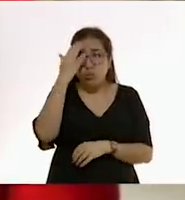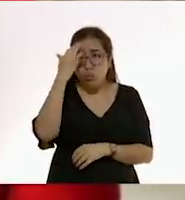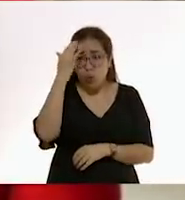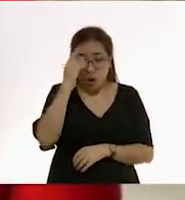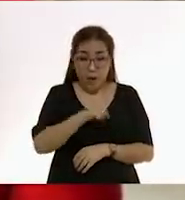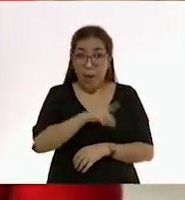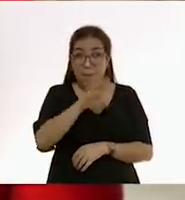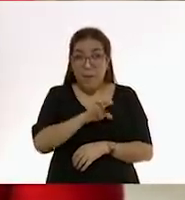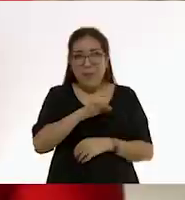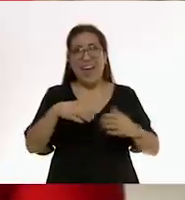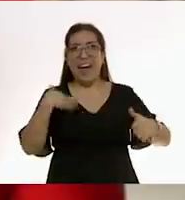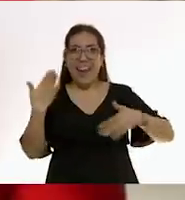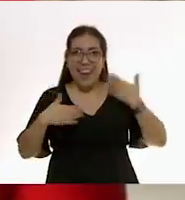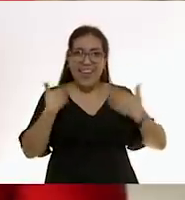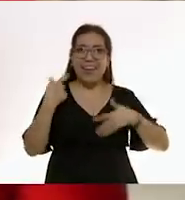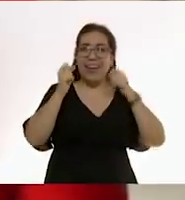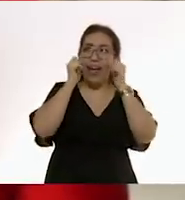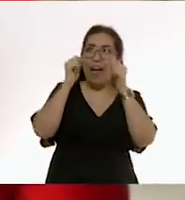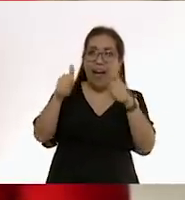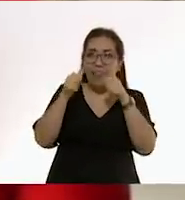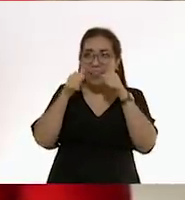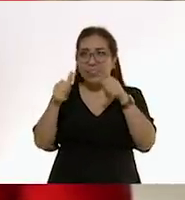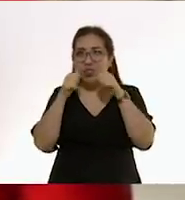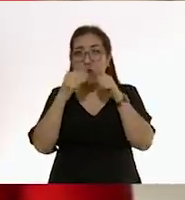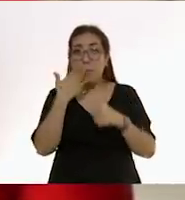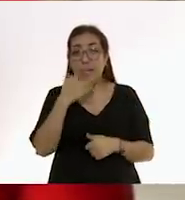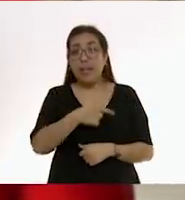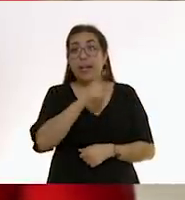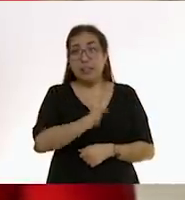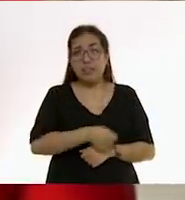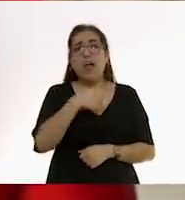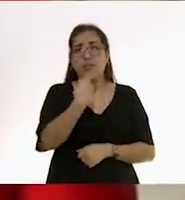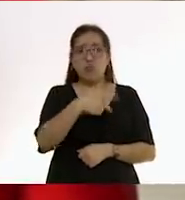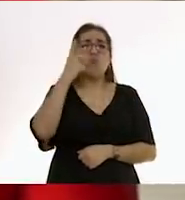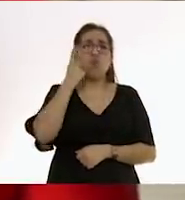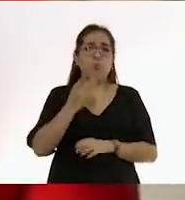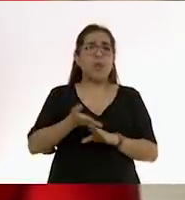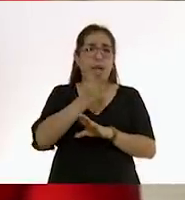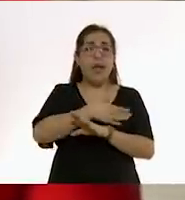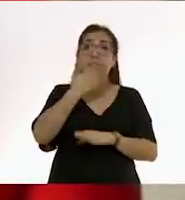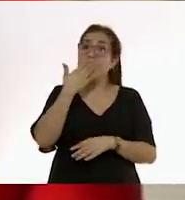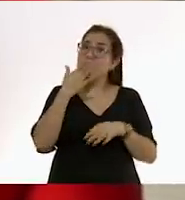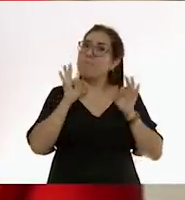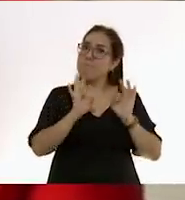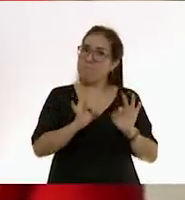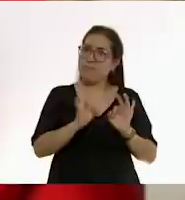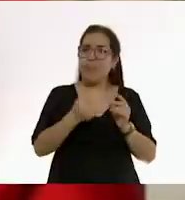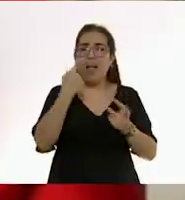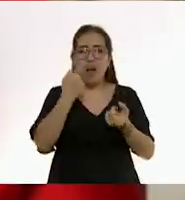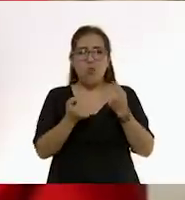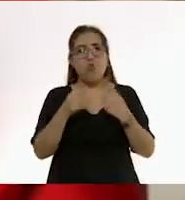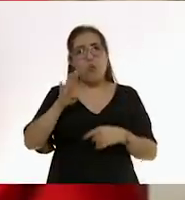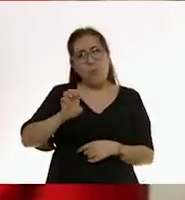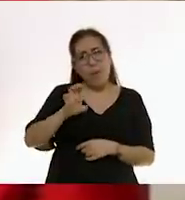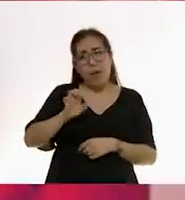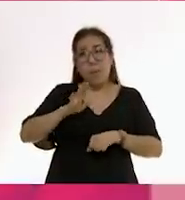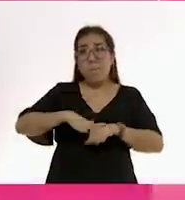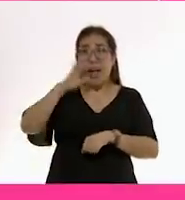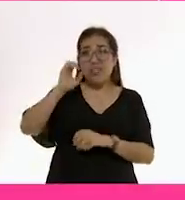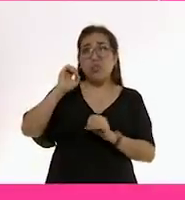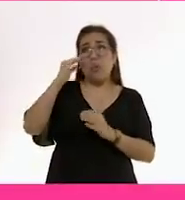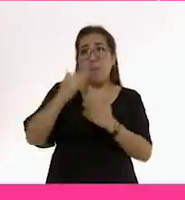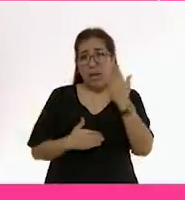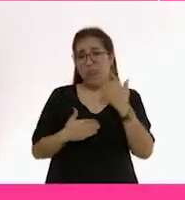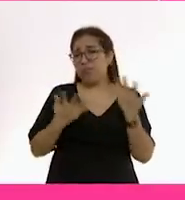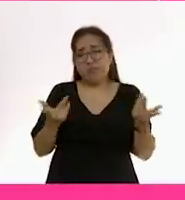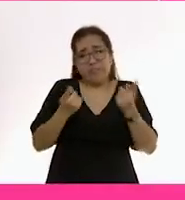de buen humor, si está alerta, si está aprendiendo, quiere decir que está durmiendo suficiente. Hay muchos bebés que duermen más o menos que las tablas y están bien.